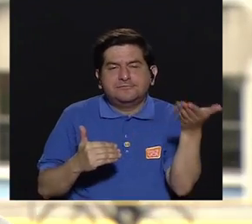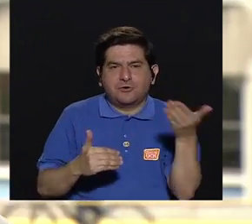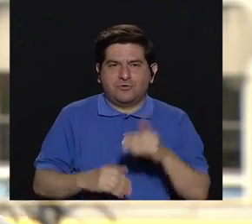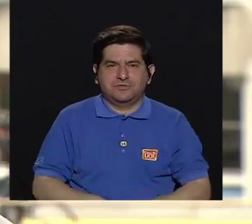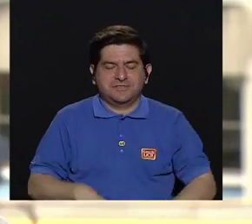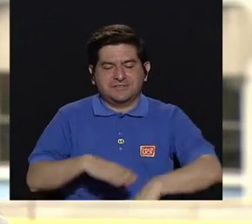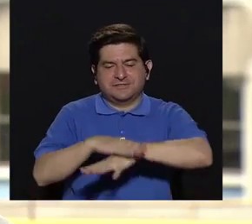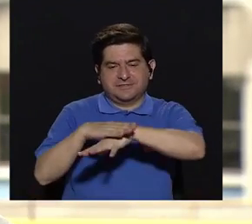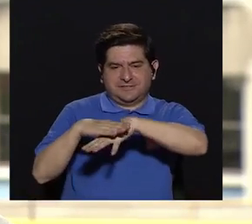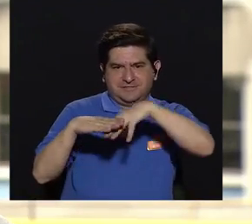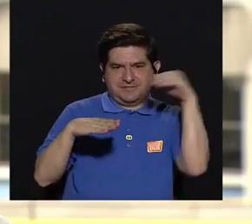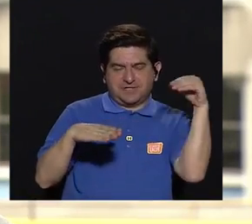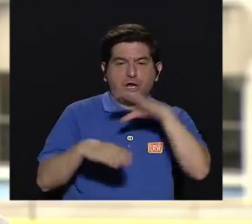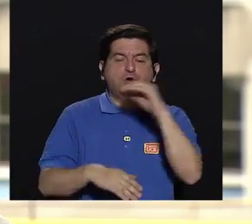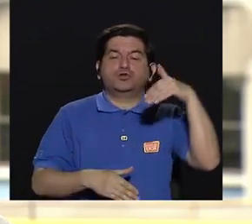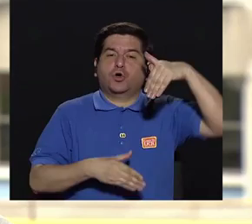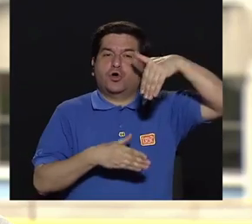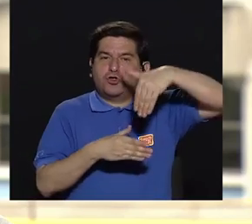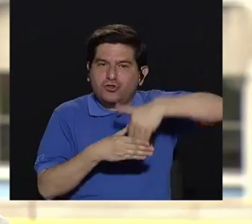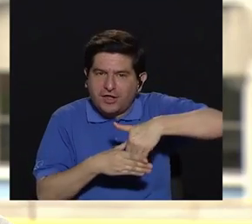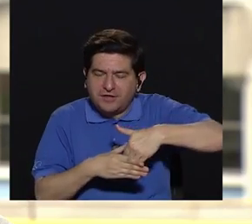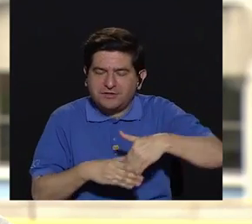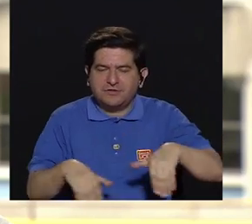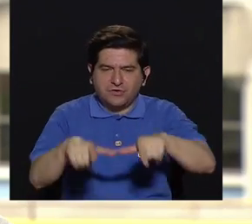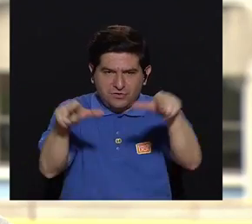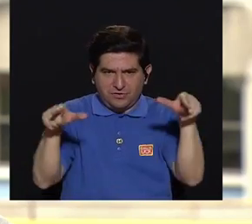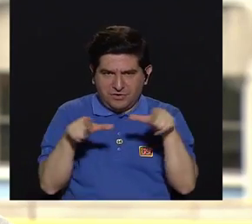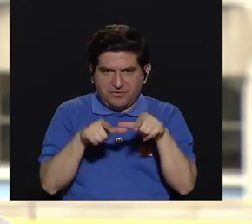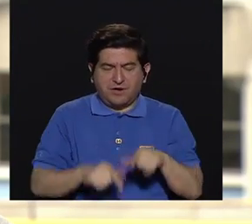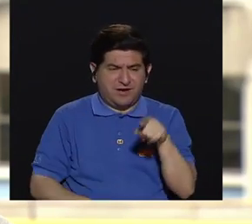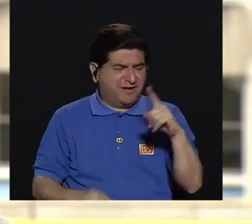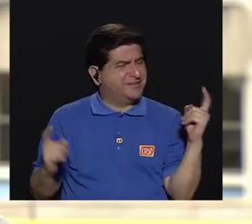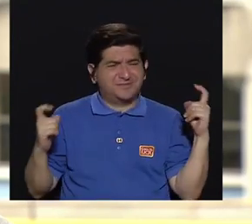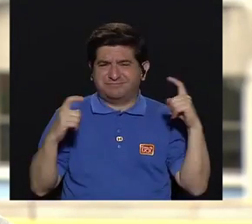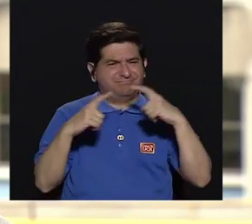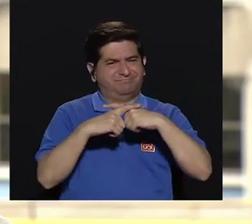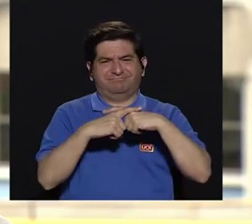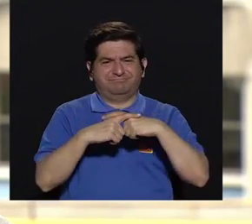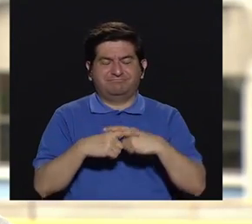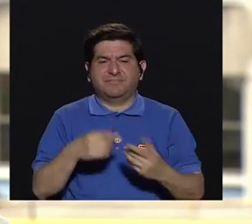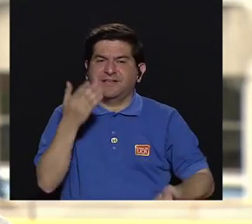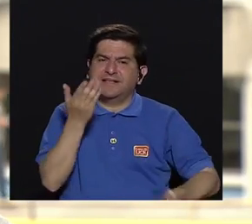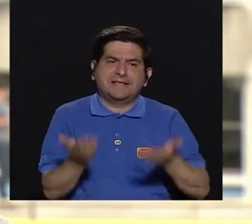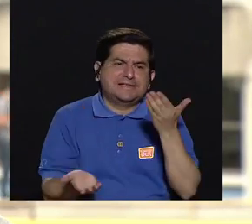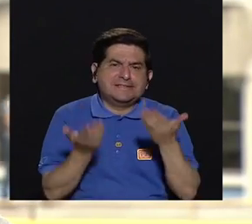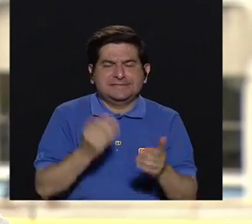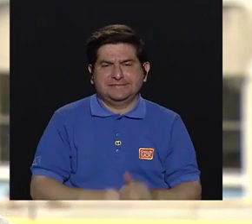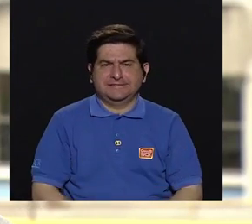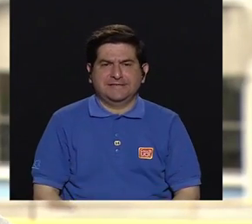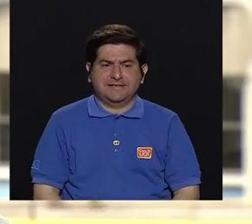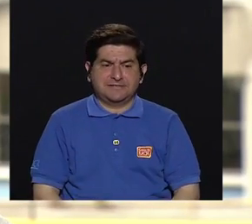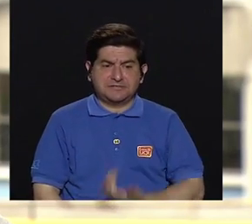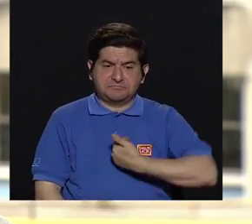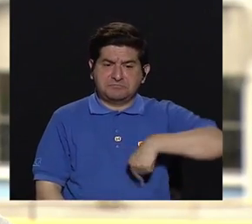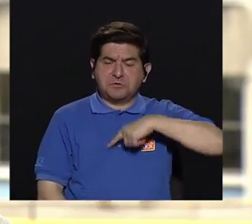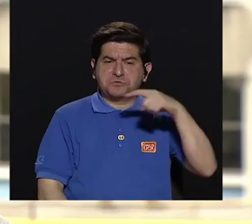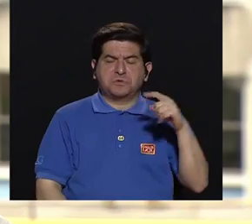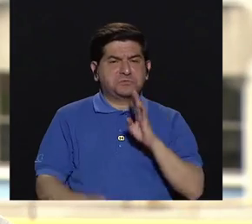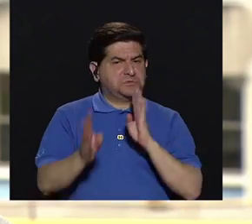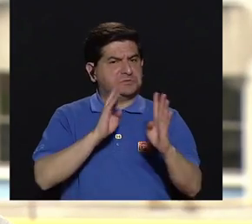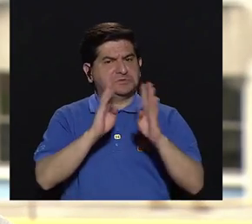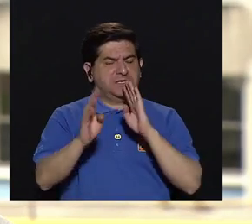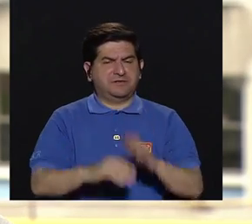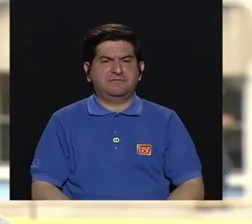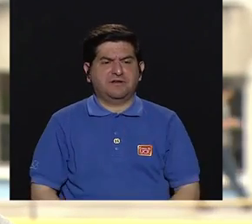externos e internos. Como te digo, pues, eso es muy complejo. Podríamos hablar, por ejemplo,